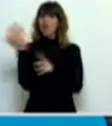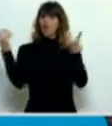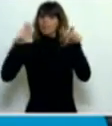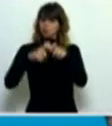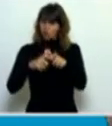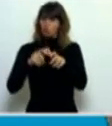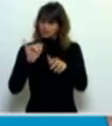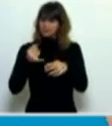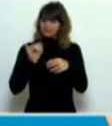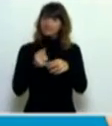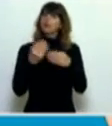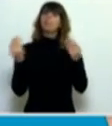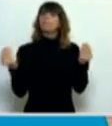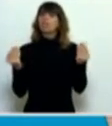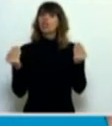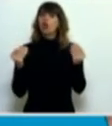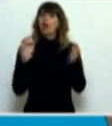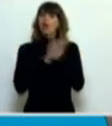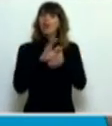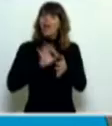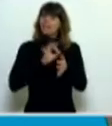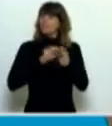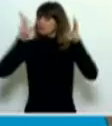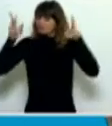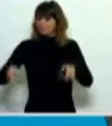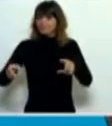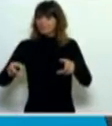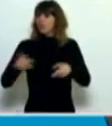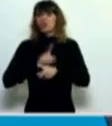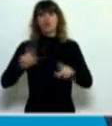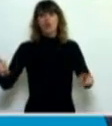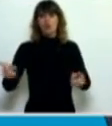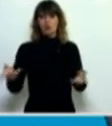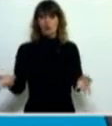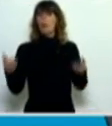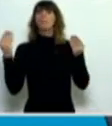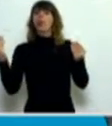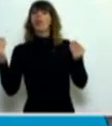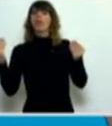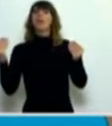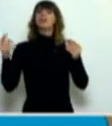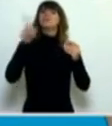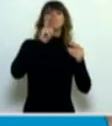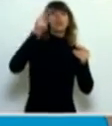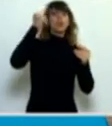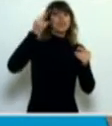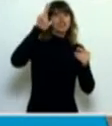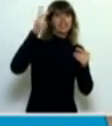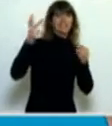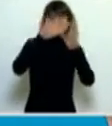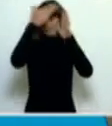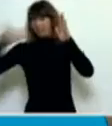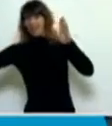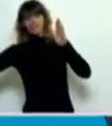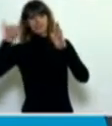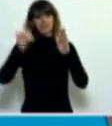una tendencia a fortalecer a las instituciones de la democracia a partir de 1983 y hasta el año